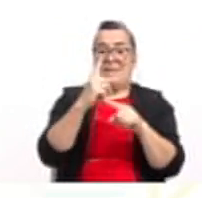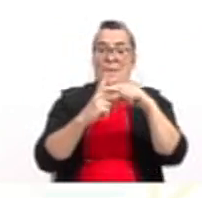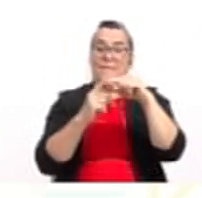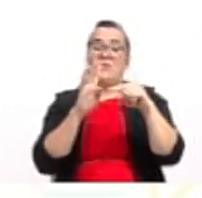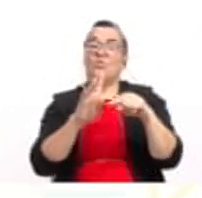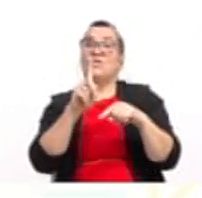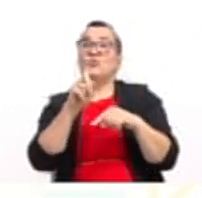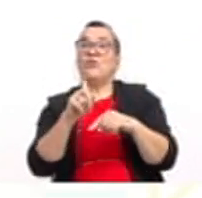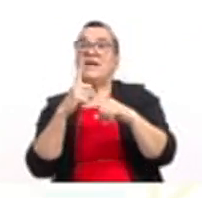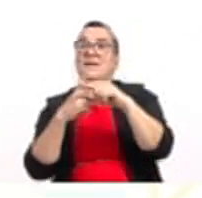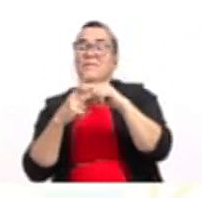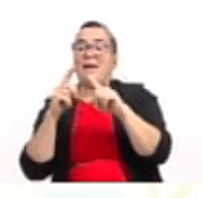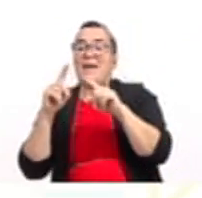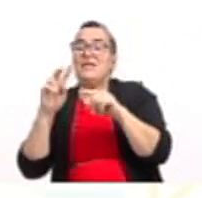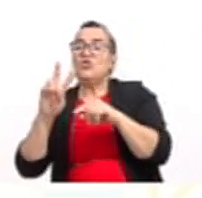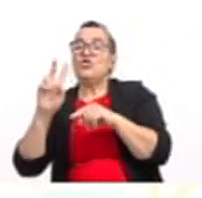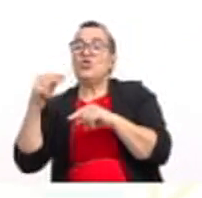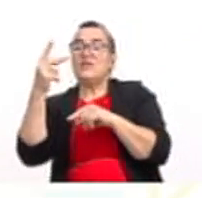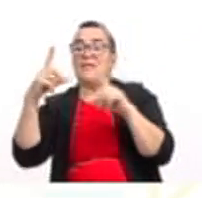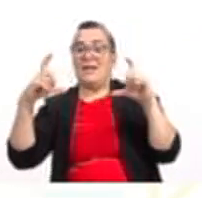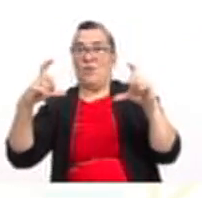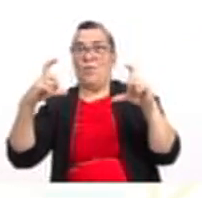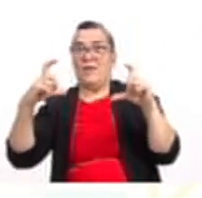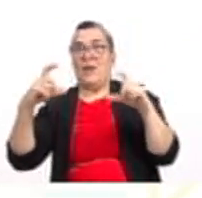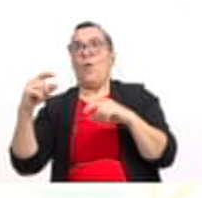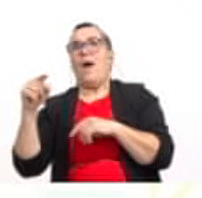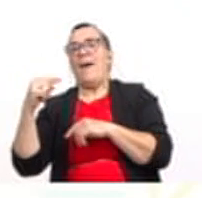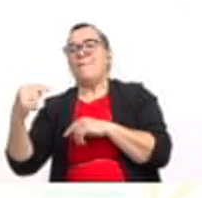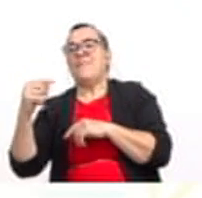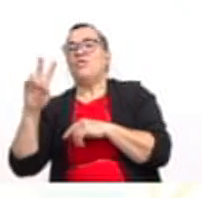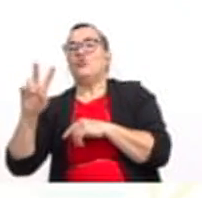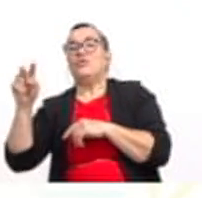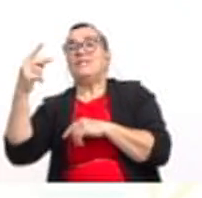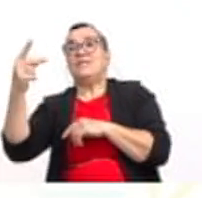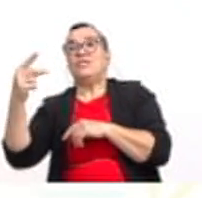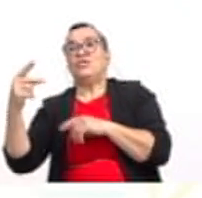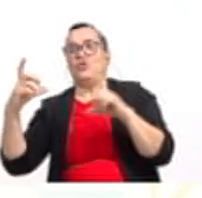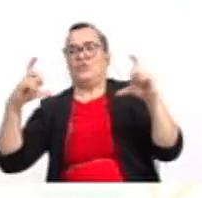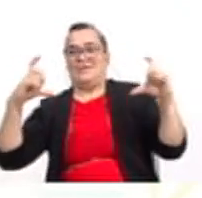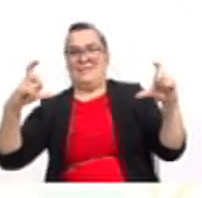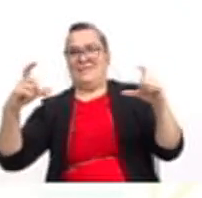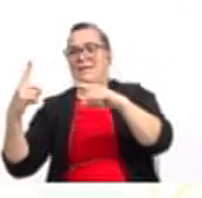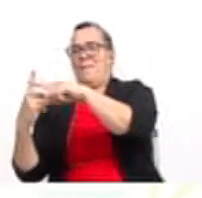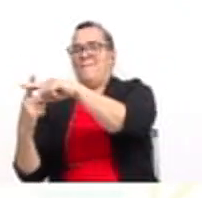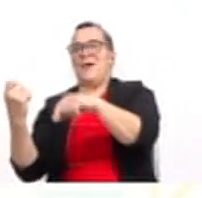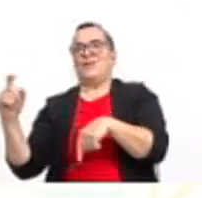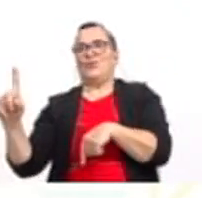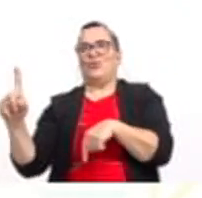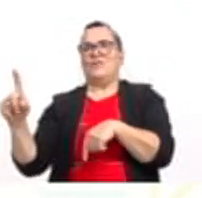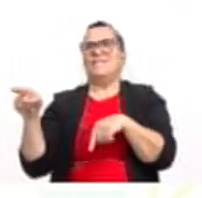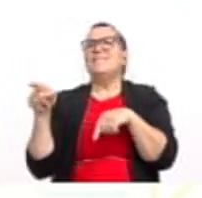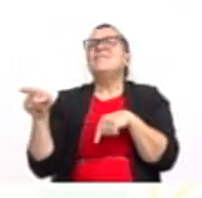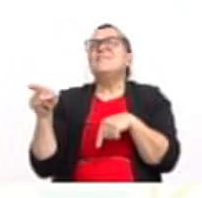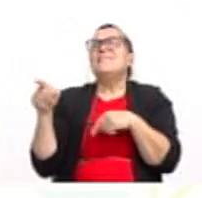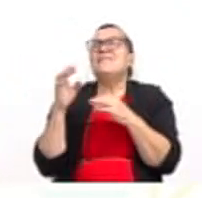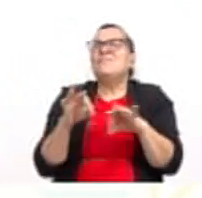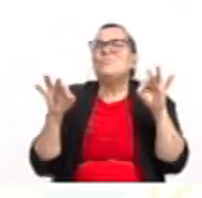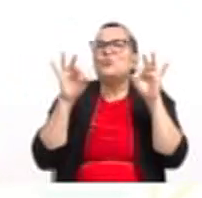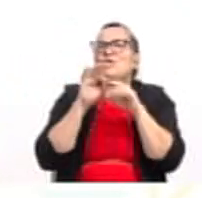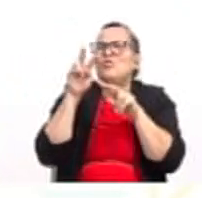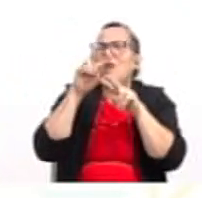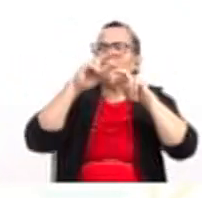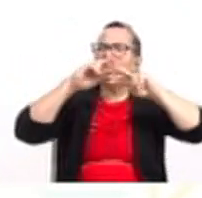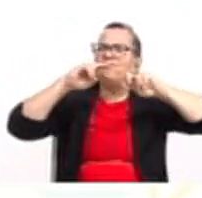4x más 2 al cuadrado menos 2 a la 2 más 11. Aquí es importante que ustedes puedan